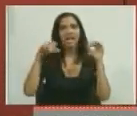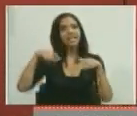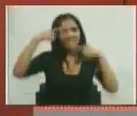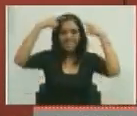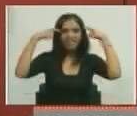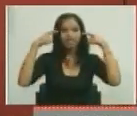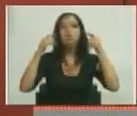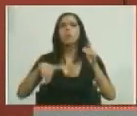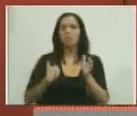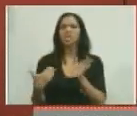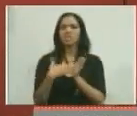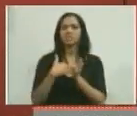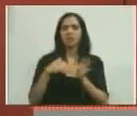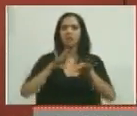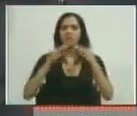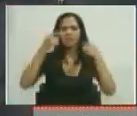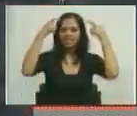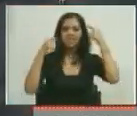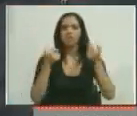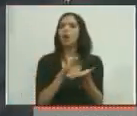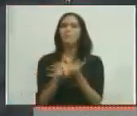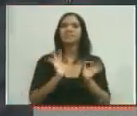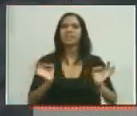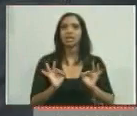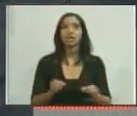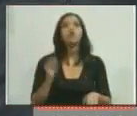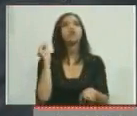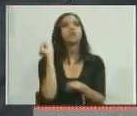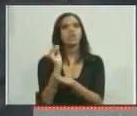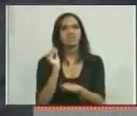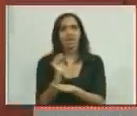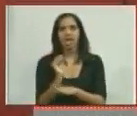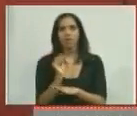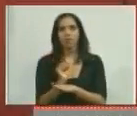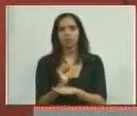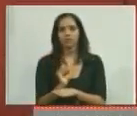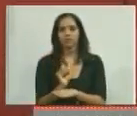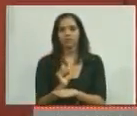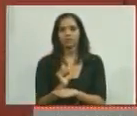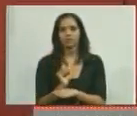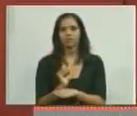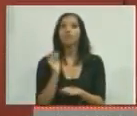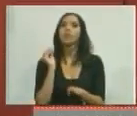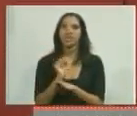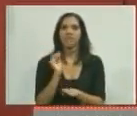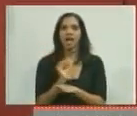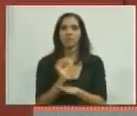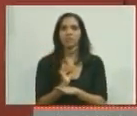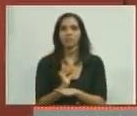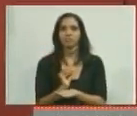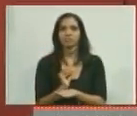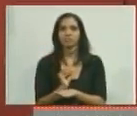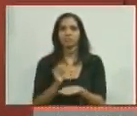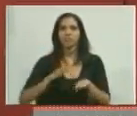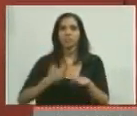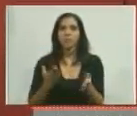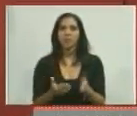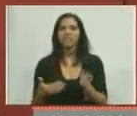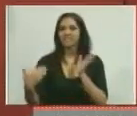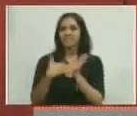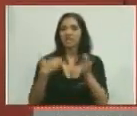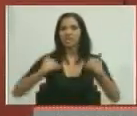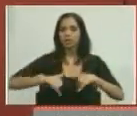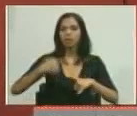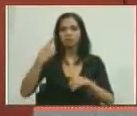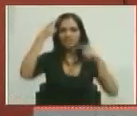pueden meterse con los familiares de los chavistas y no va a pasar nada. Tengan cuidado. Tengan cuidado. Porque se meten con el hijo de un